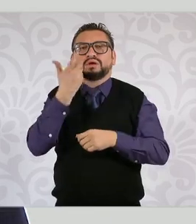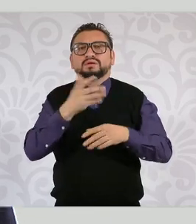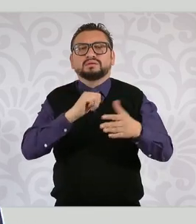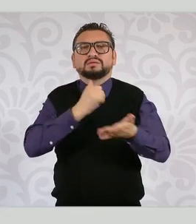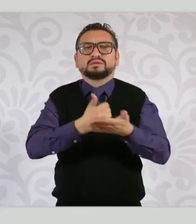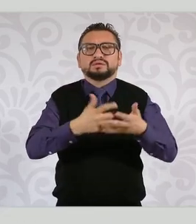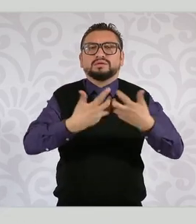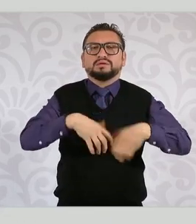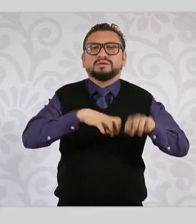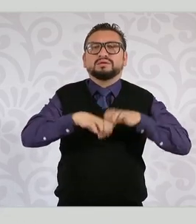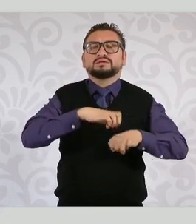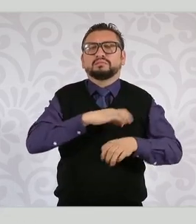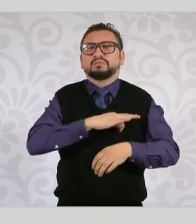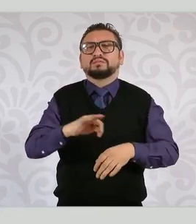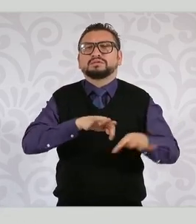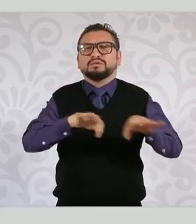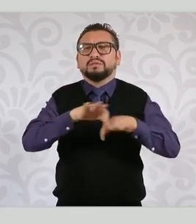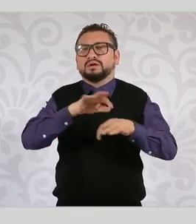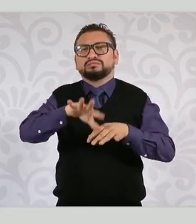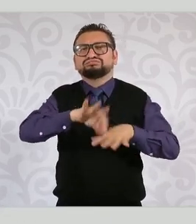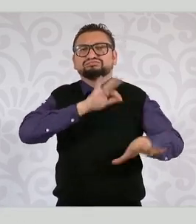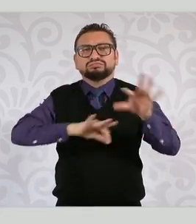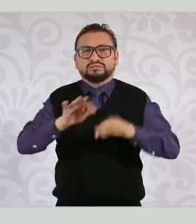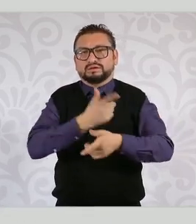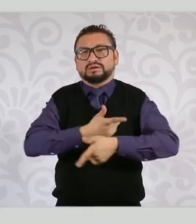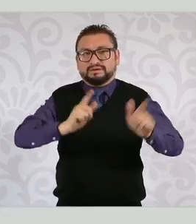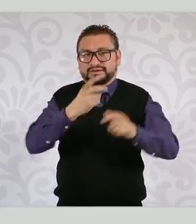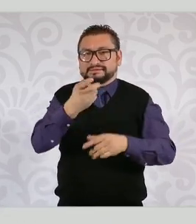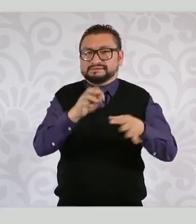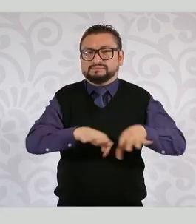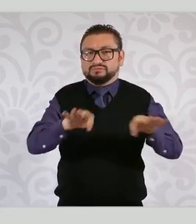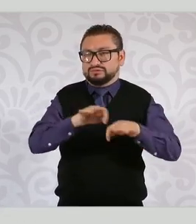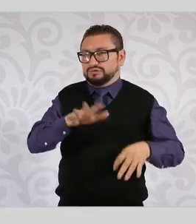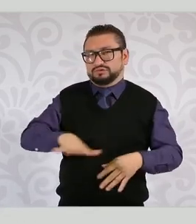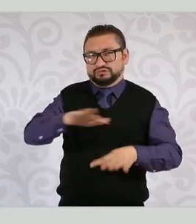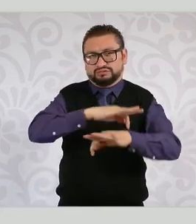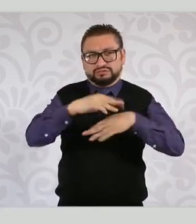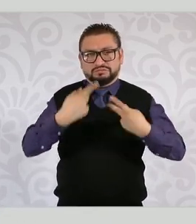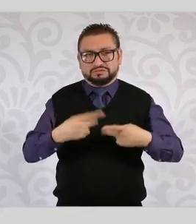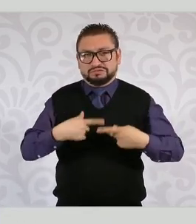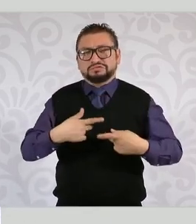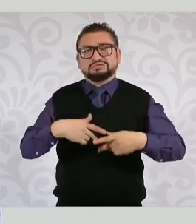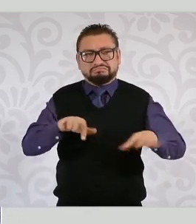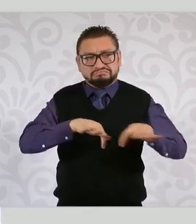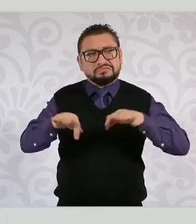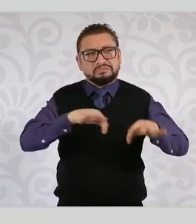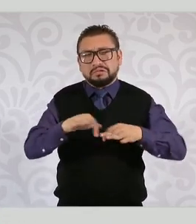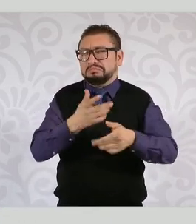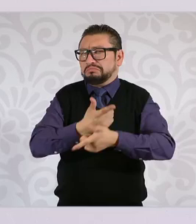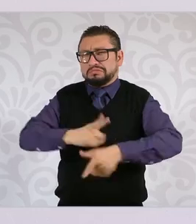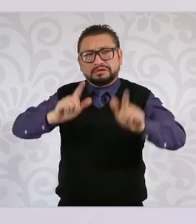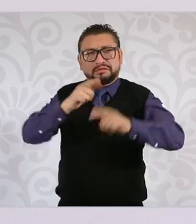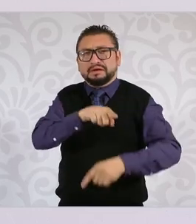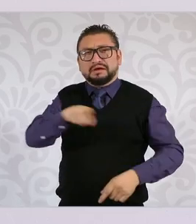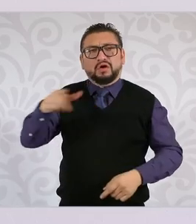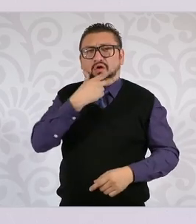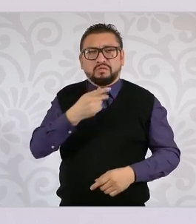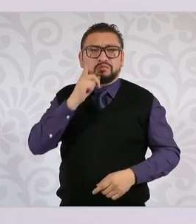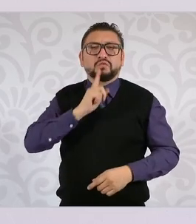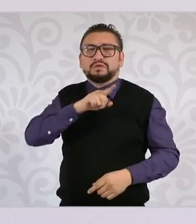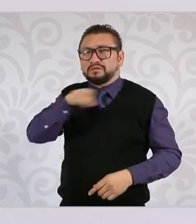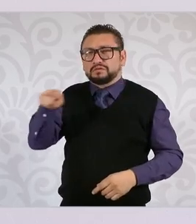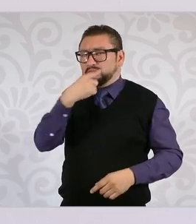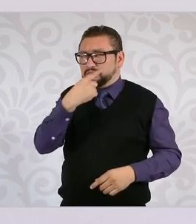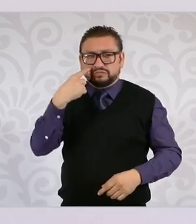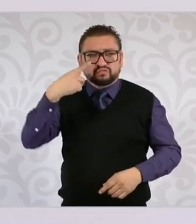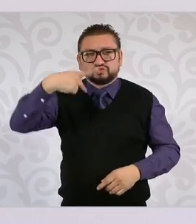Esto es muy importante, porque se mantiene la libertad para las y los trabajadores, es decir, ellas y ellos son las que definen